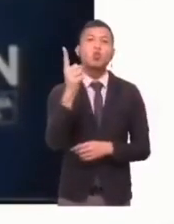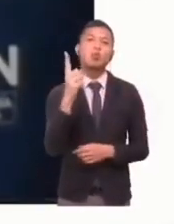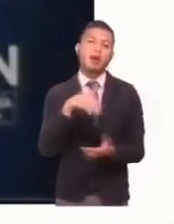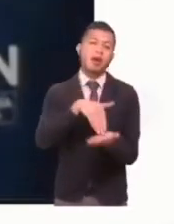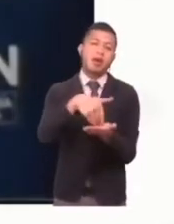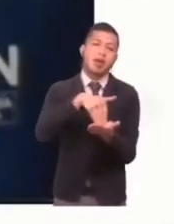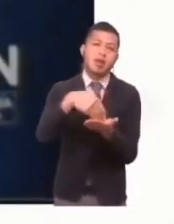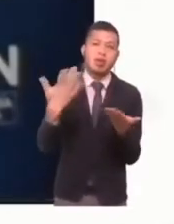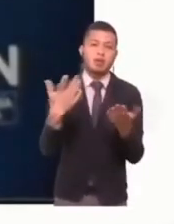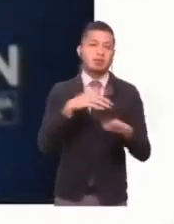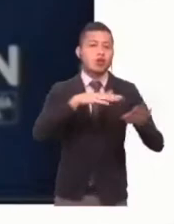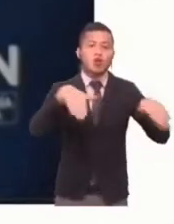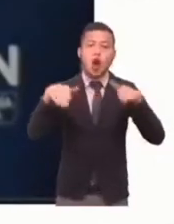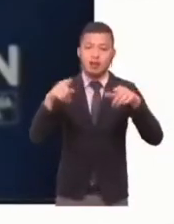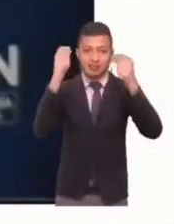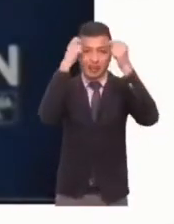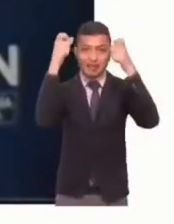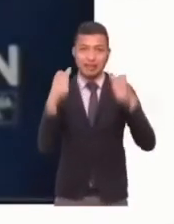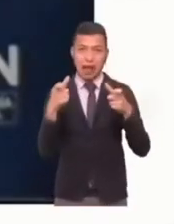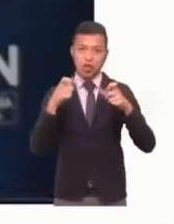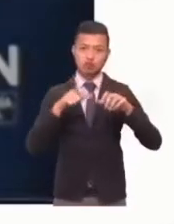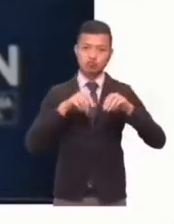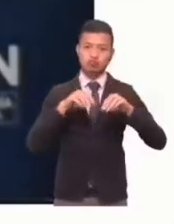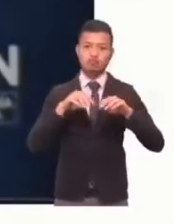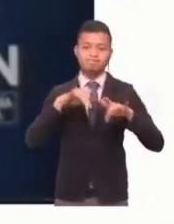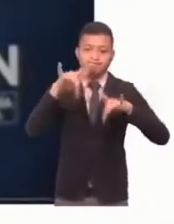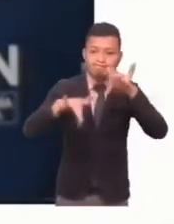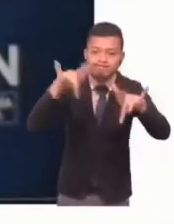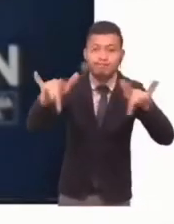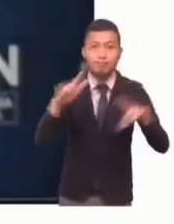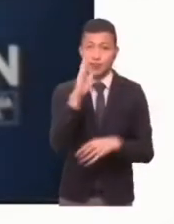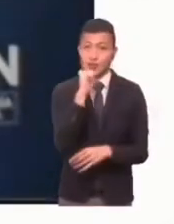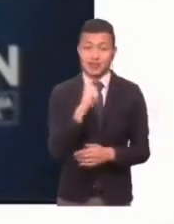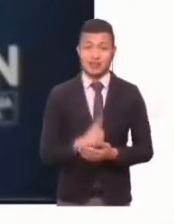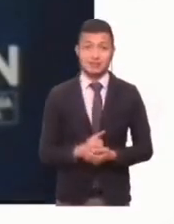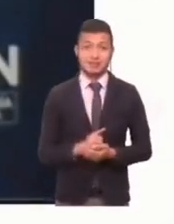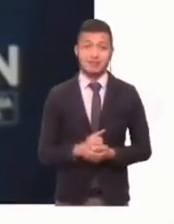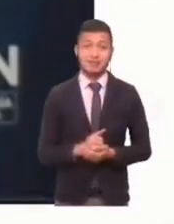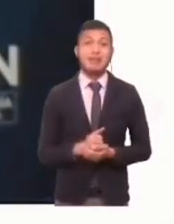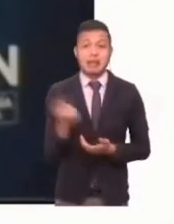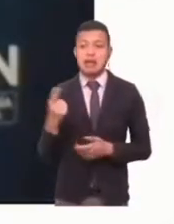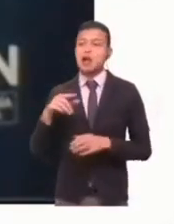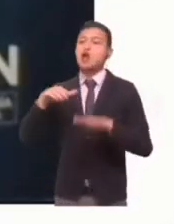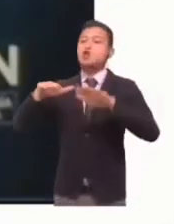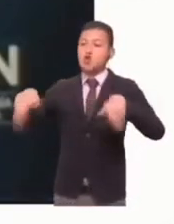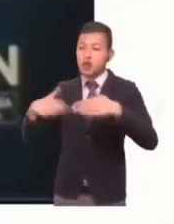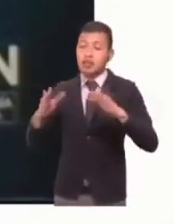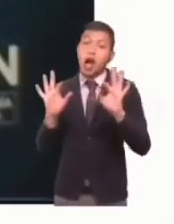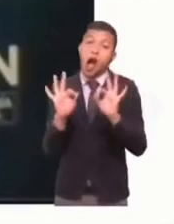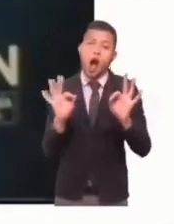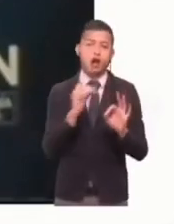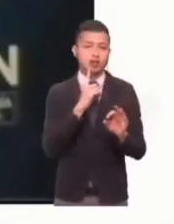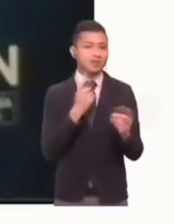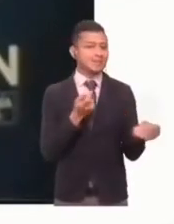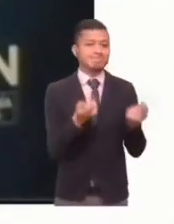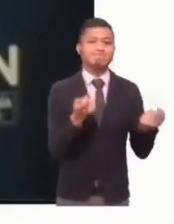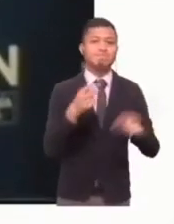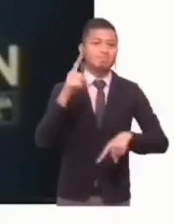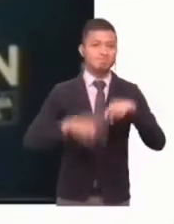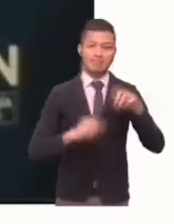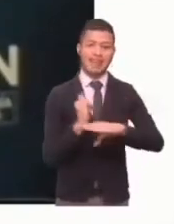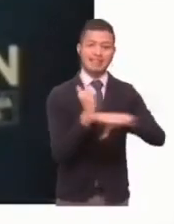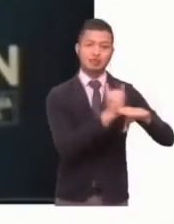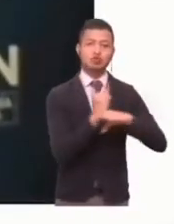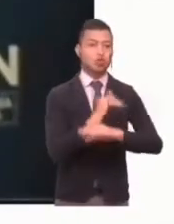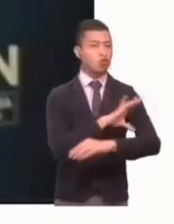debilidad, la incapacidad del Estado. Es ausencia, pero es en otros casos incapacidad. Es falta de fuerza institucional.